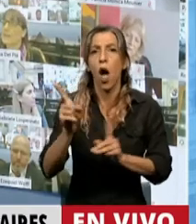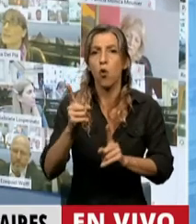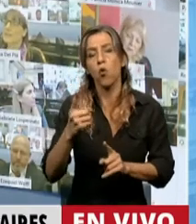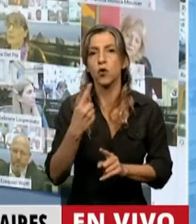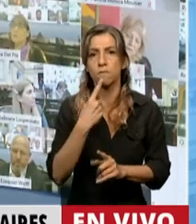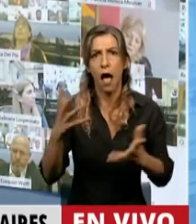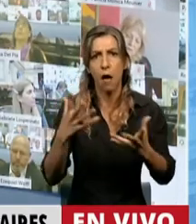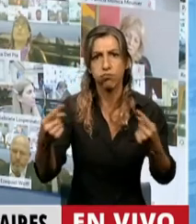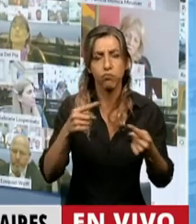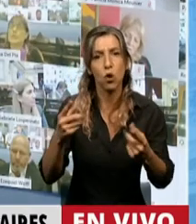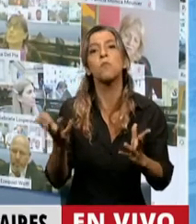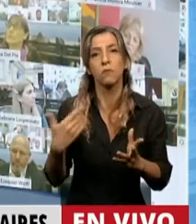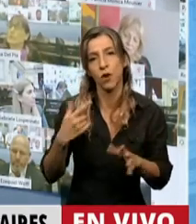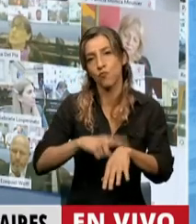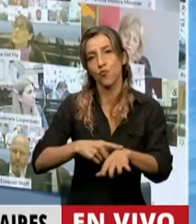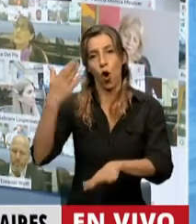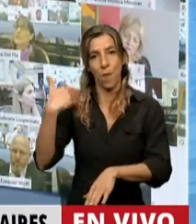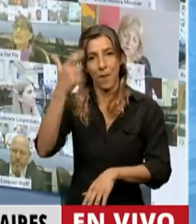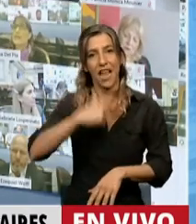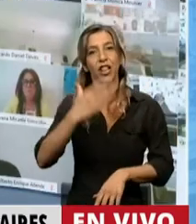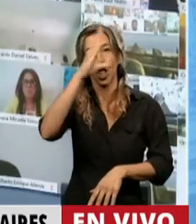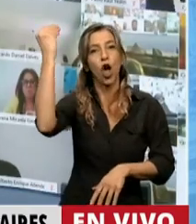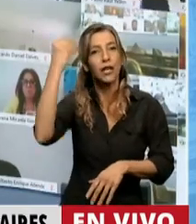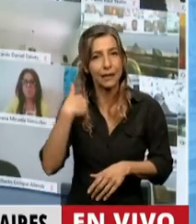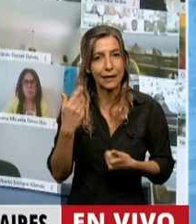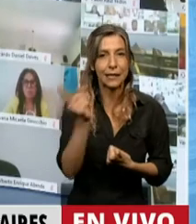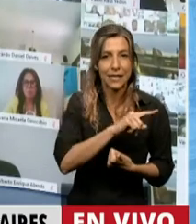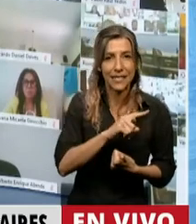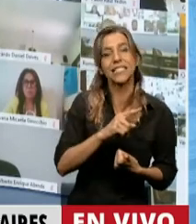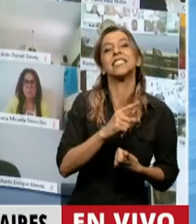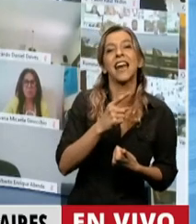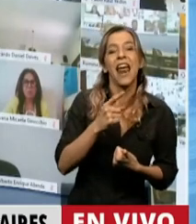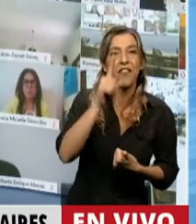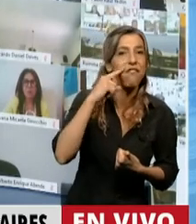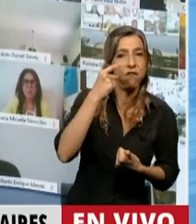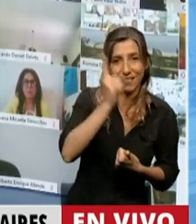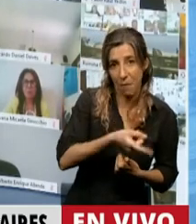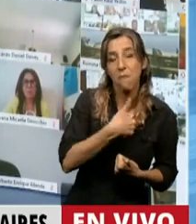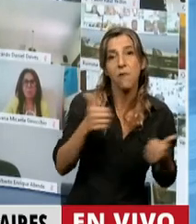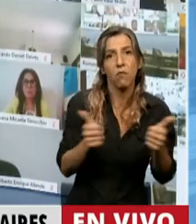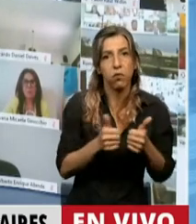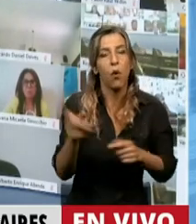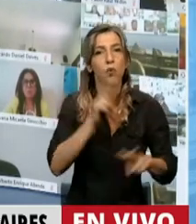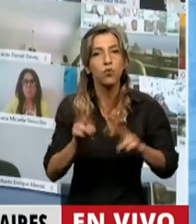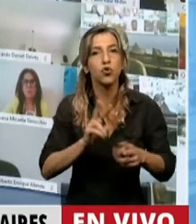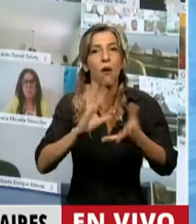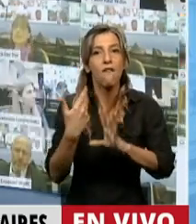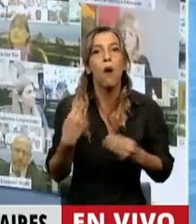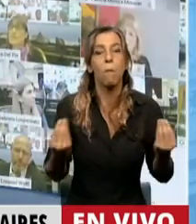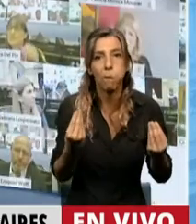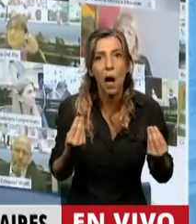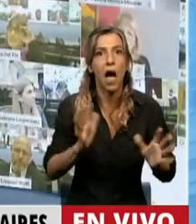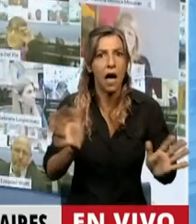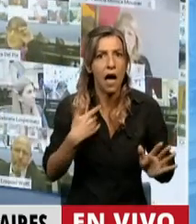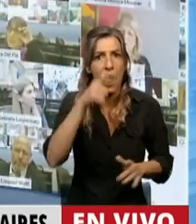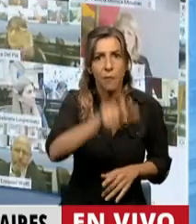momento con el impulso de Cristina Kirchner y de Aníbal Fernández. Fue muy cuestionada porque colocaba el hecho de que aquella persona víctima de trata mayor de